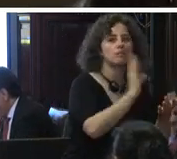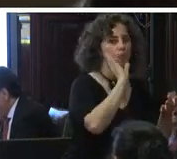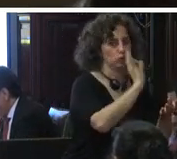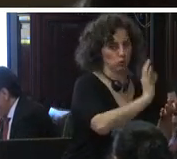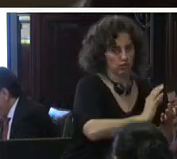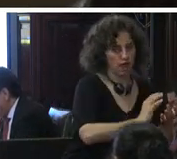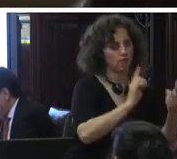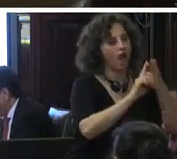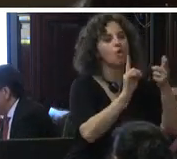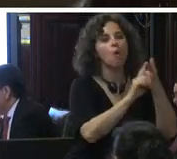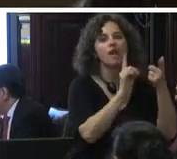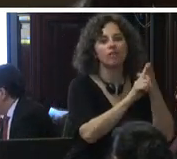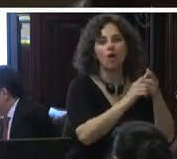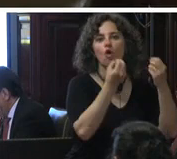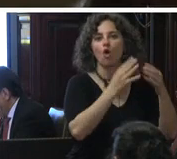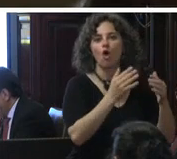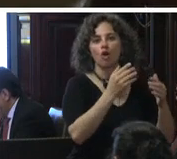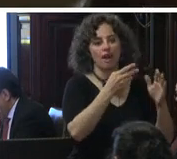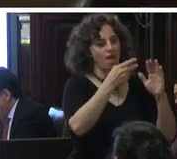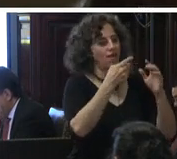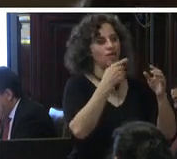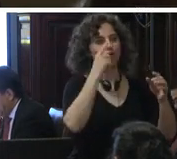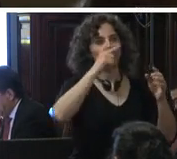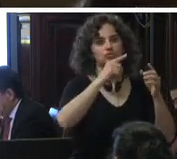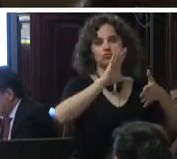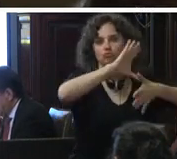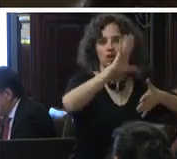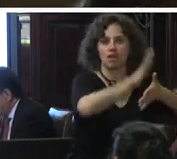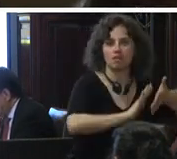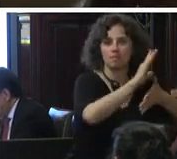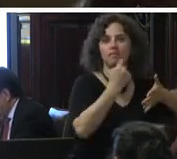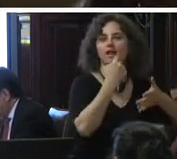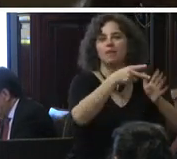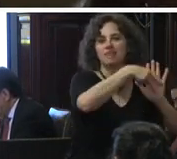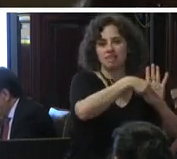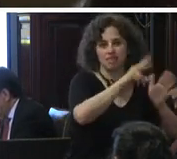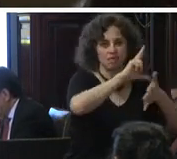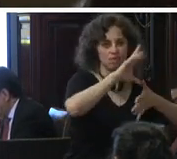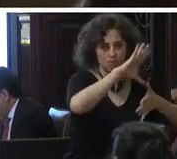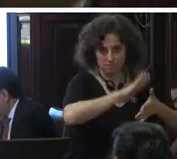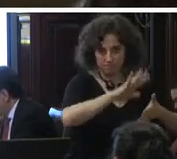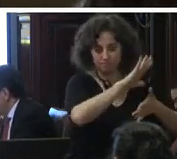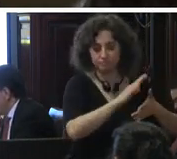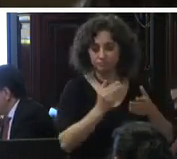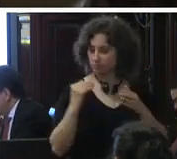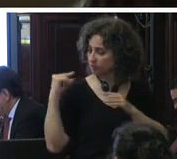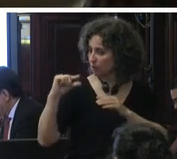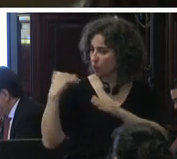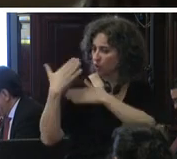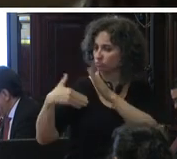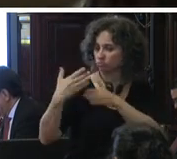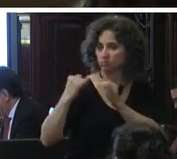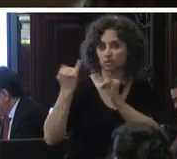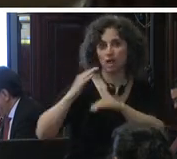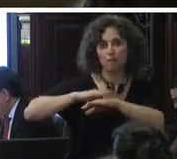de acuerdo con los estándares del sistema interamericano debido a la reciente entrada en vigor del sistema